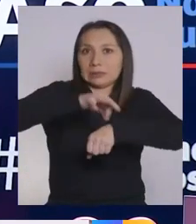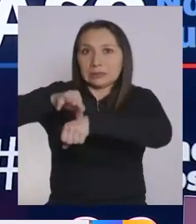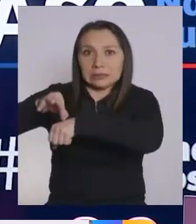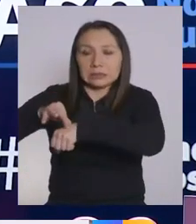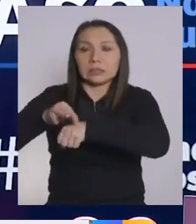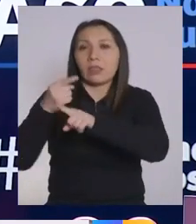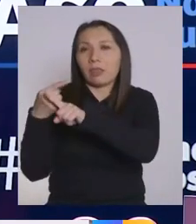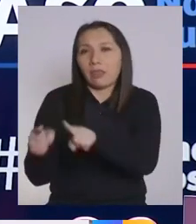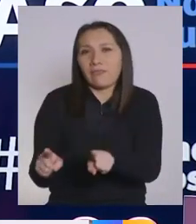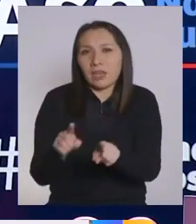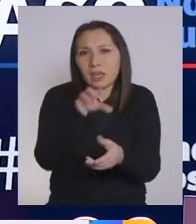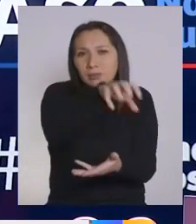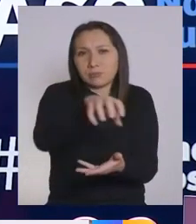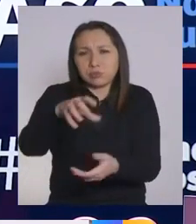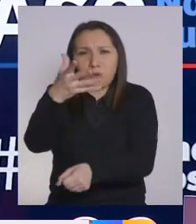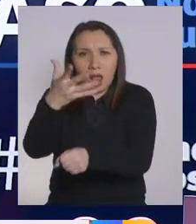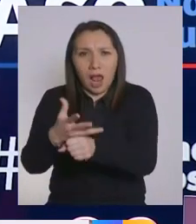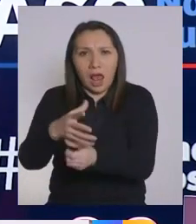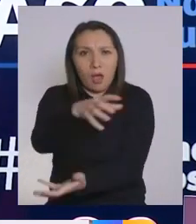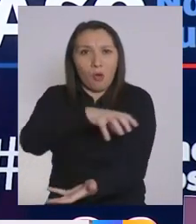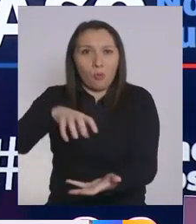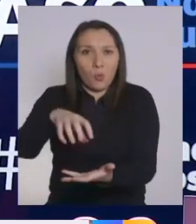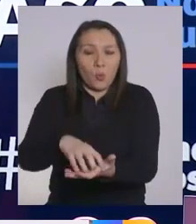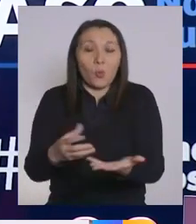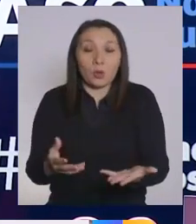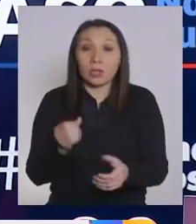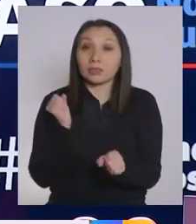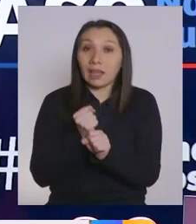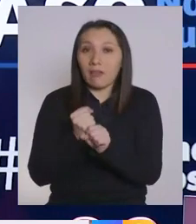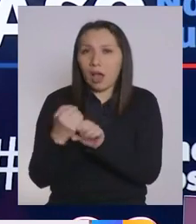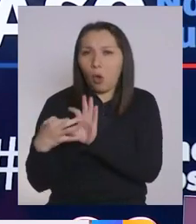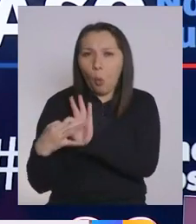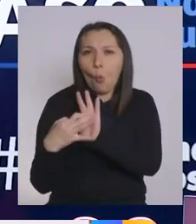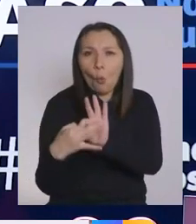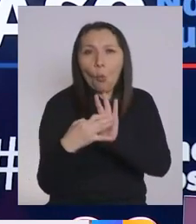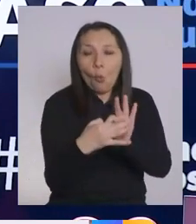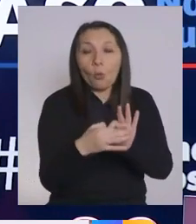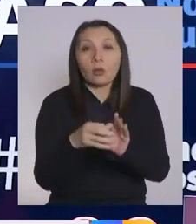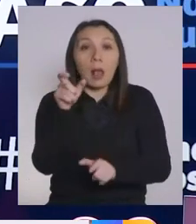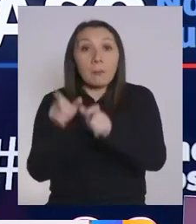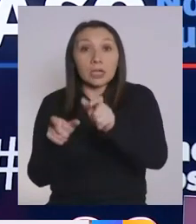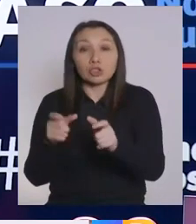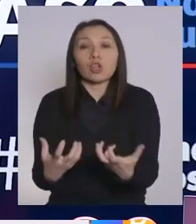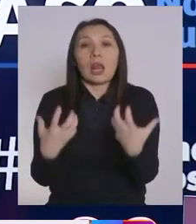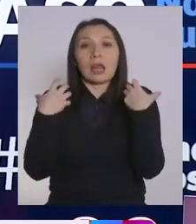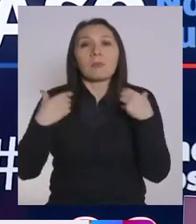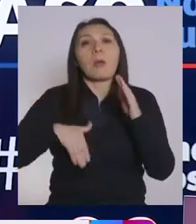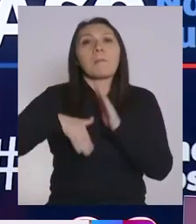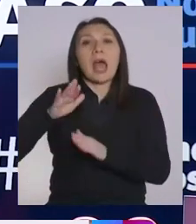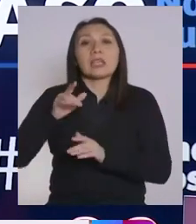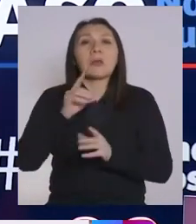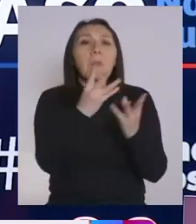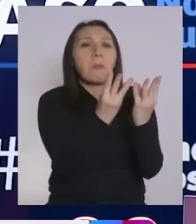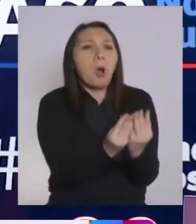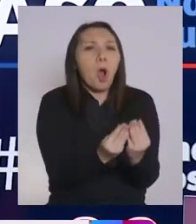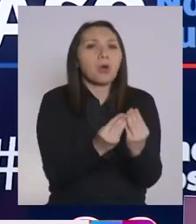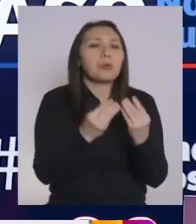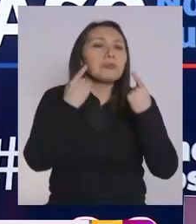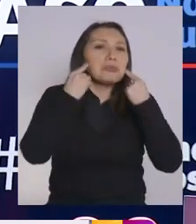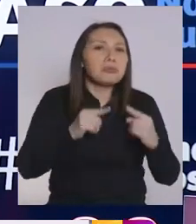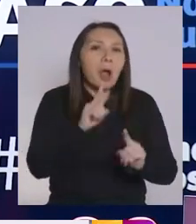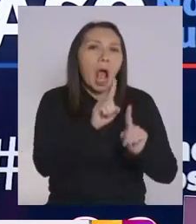de los distintos dispositivos que hay en las comunas. Un trabajo en conjunto. La gente responsable es más que la gente irresponsable.